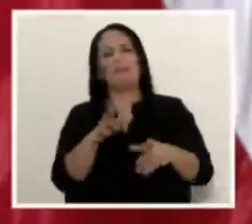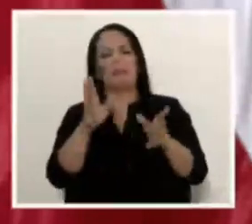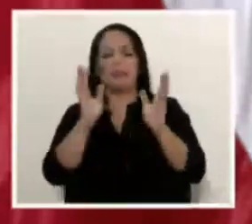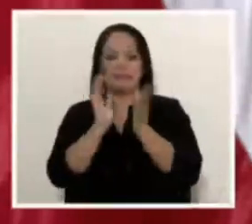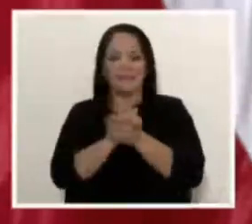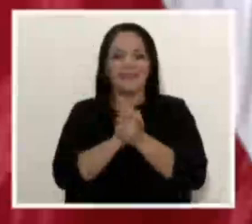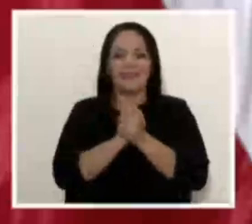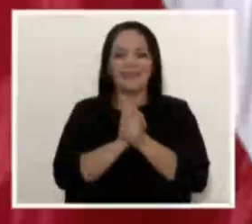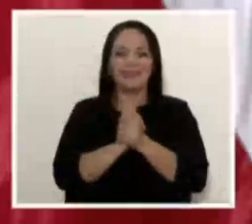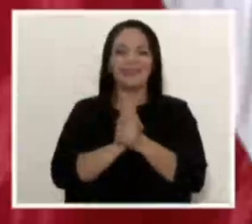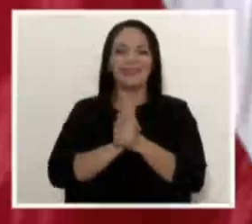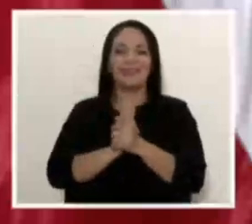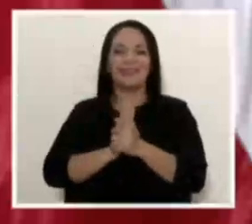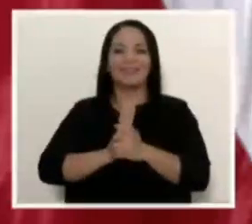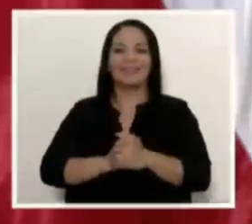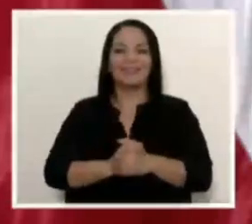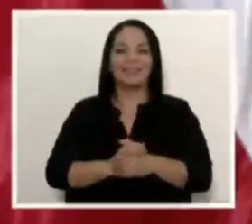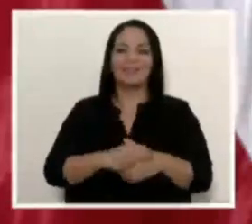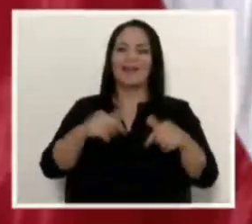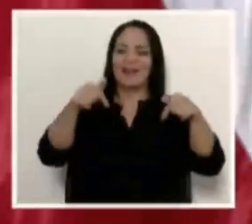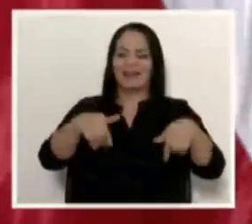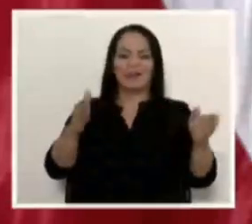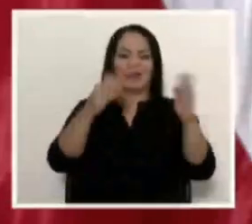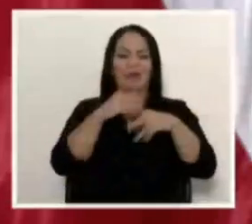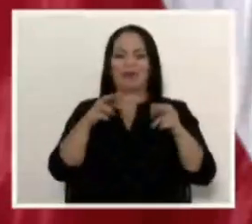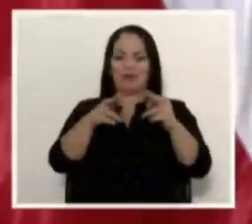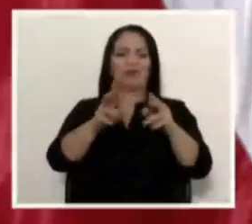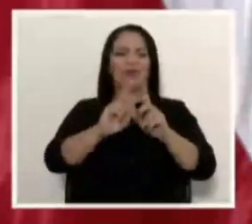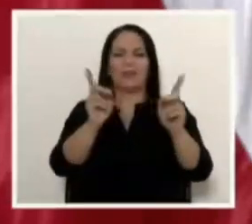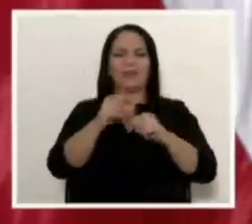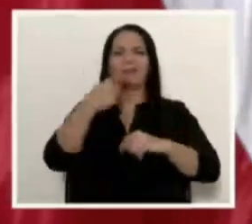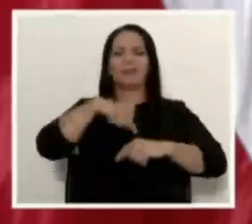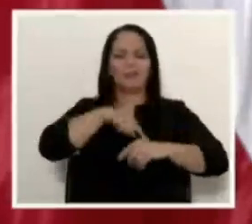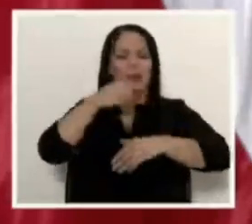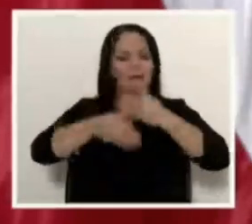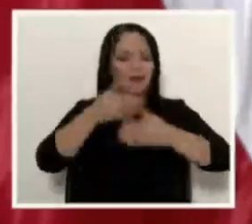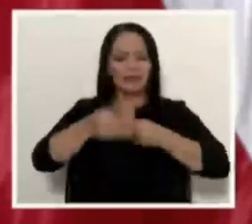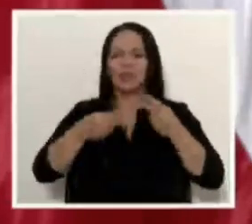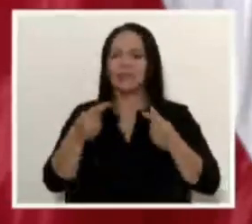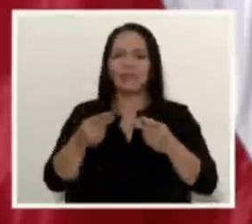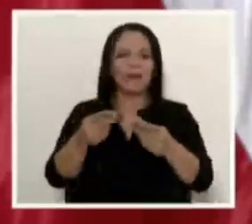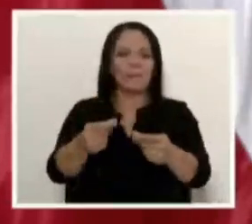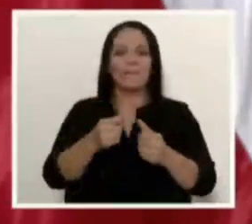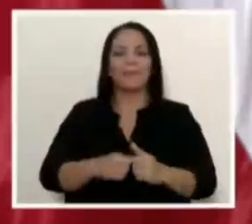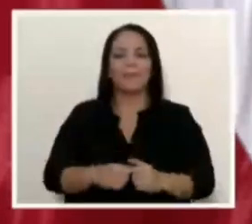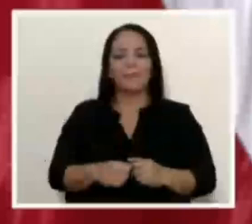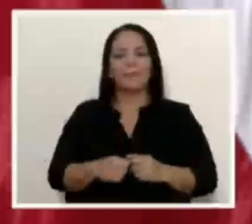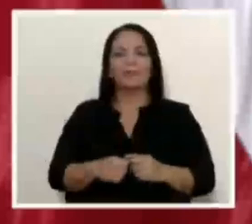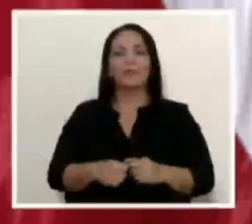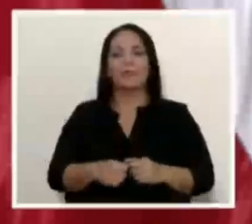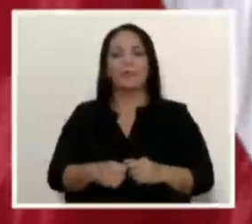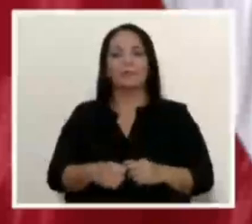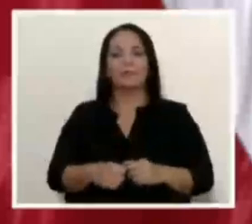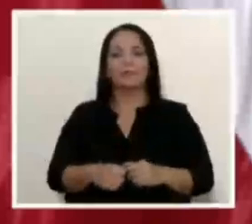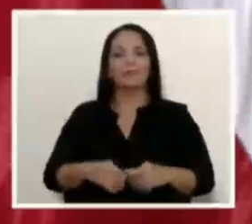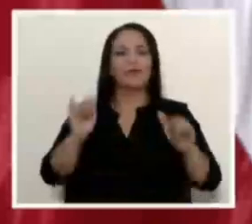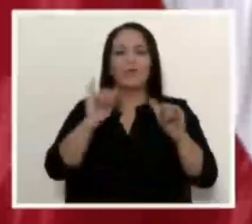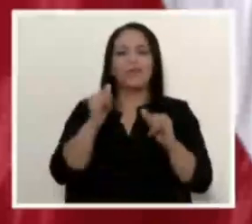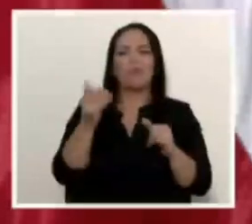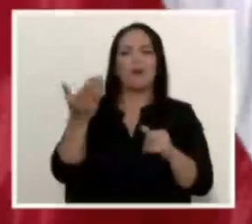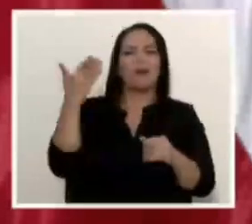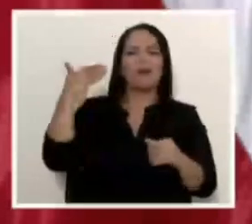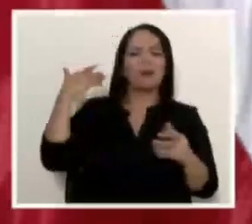Porque aquí no hay una ruta. Estamos avanzando rápidamente, como no ha habido